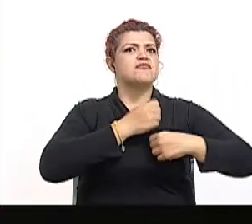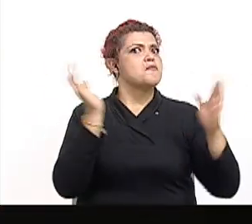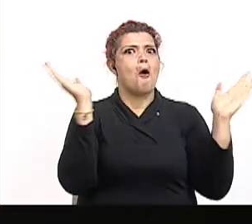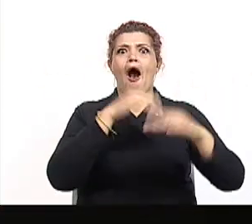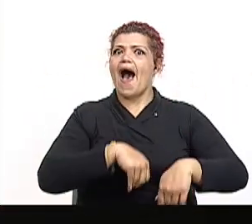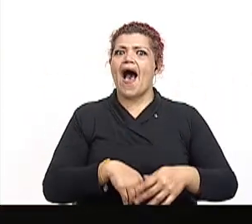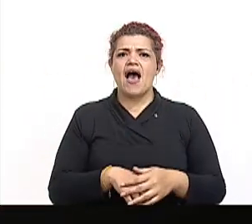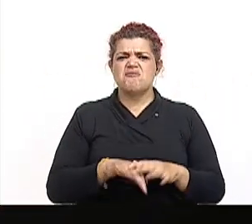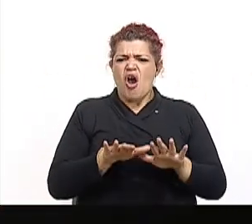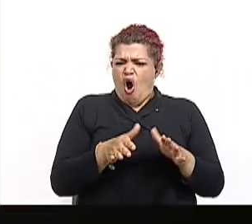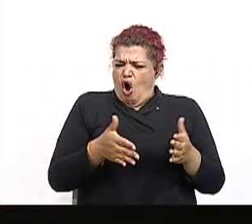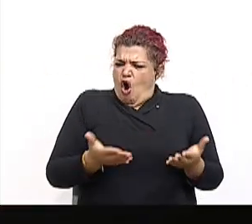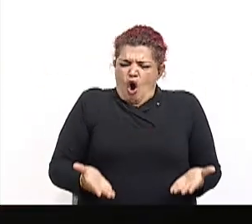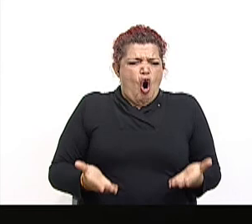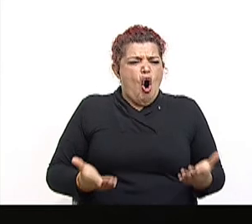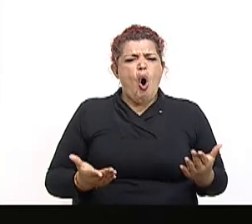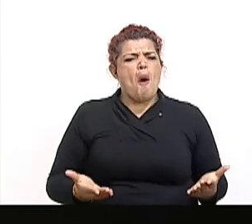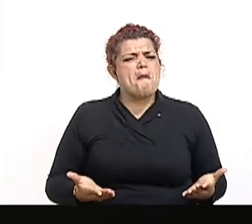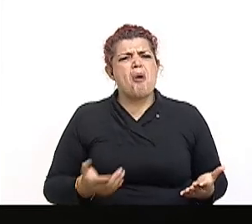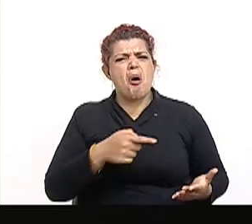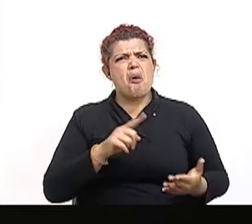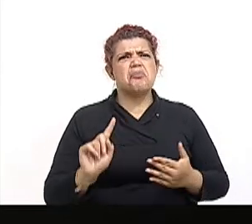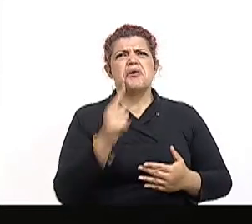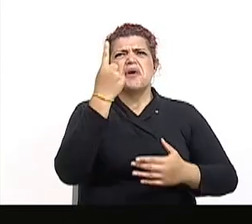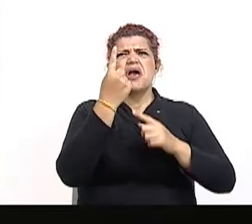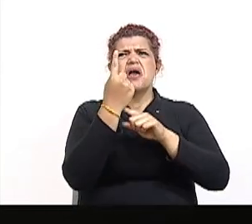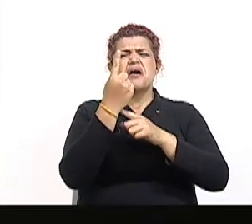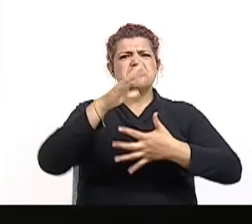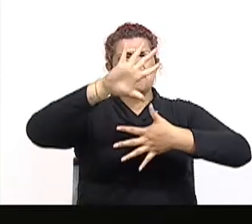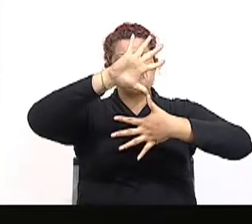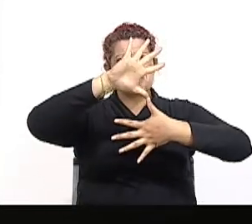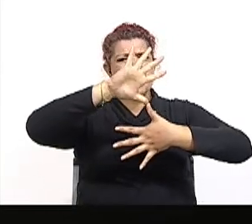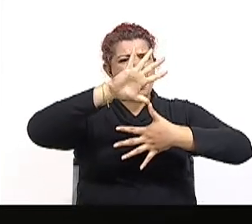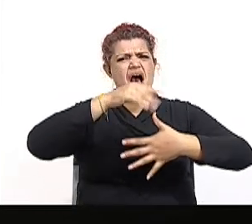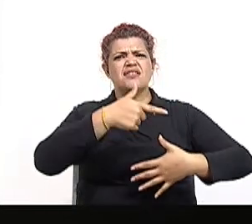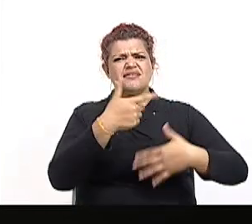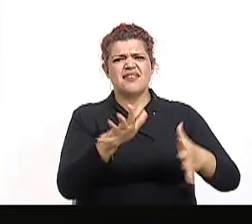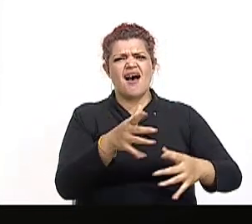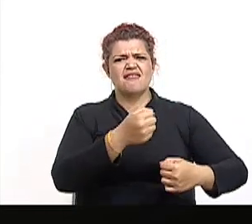Pero, ¿cómo fue que llegó a convertirse en el primer país de América en dar este gran salto?